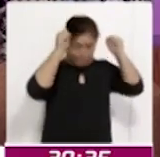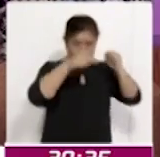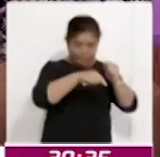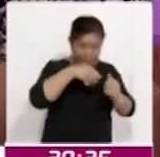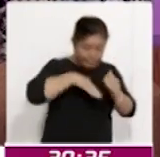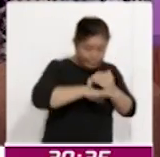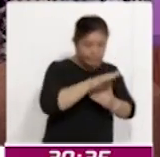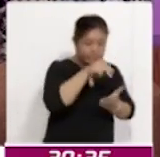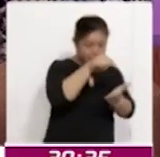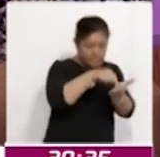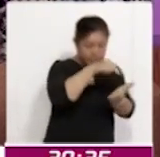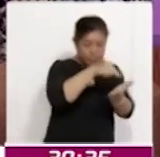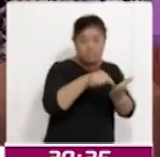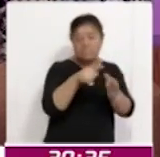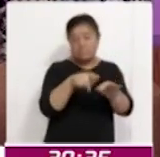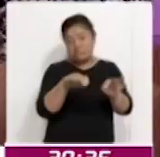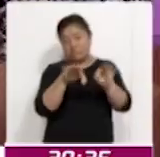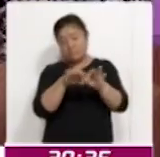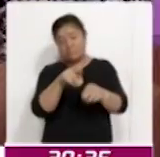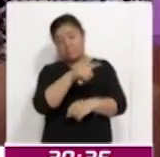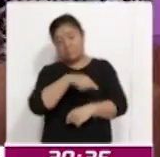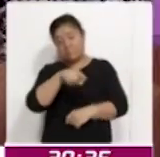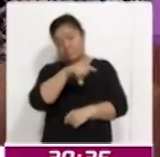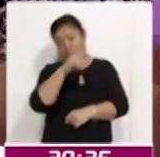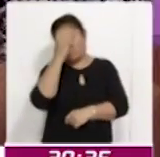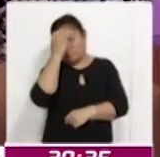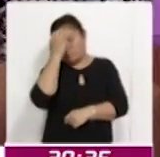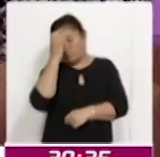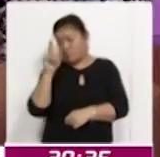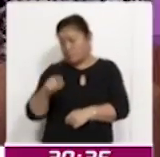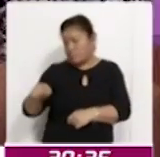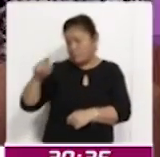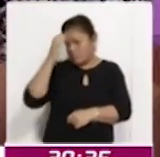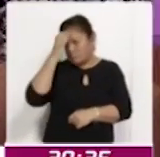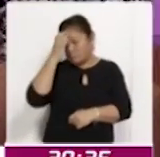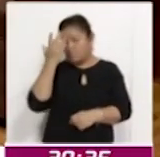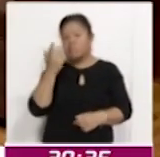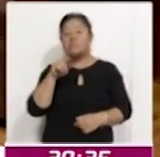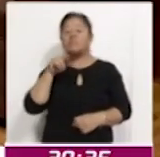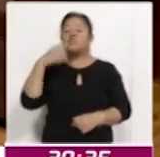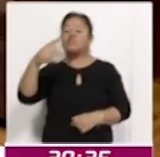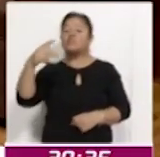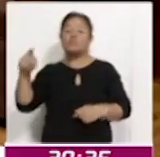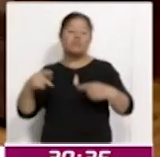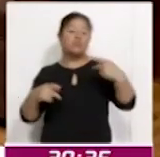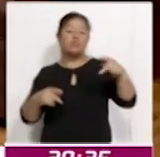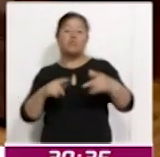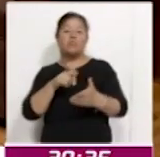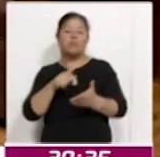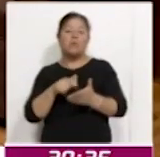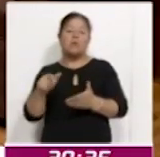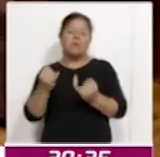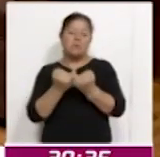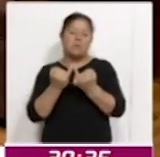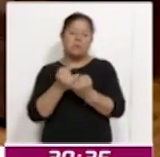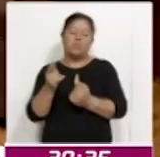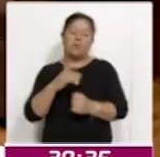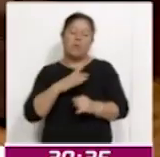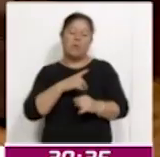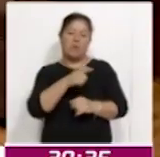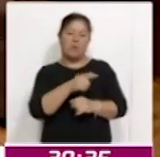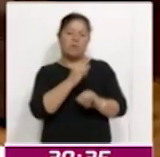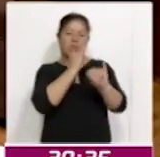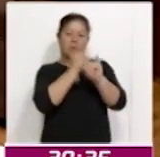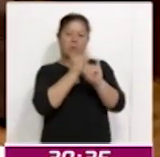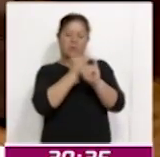ciudadanía que va a salir a votar conozca dónde estará ubicada su casilla. Pueden consultar esta información, el encarte, en